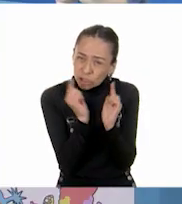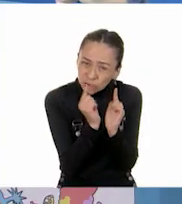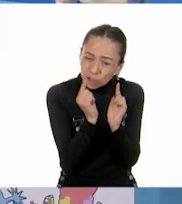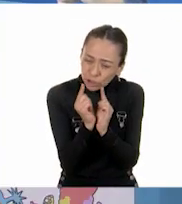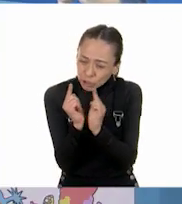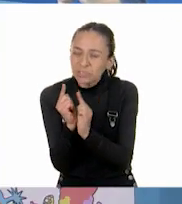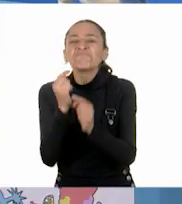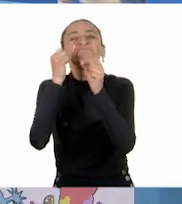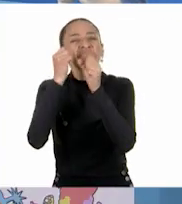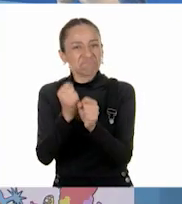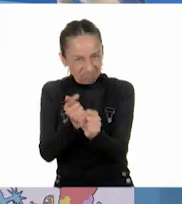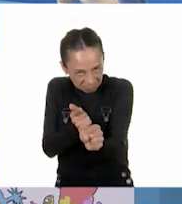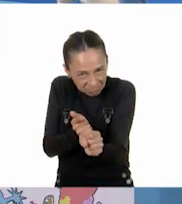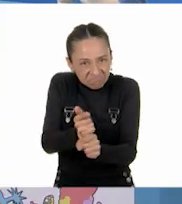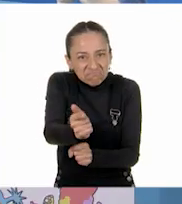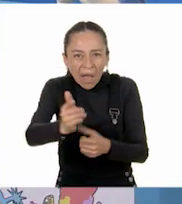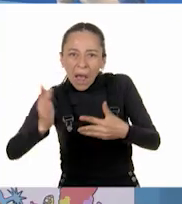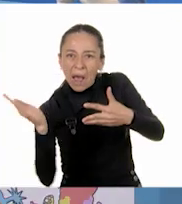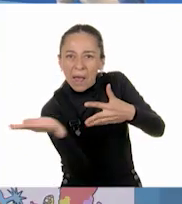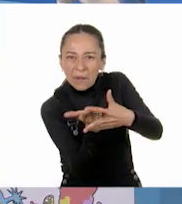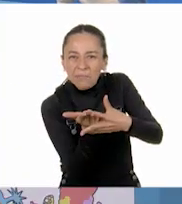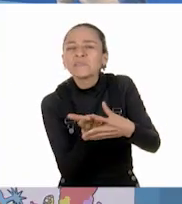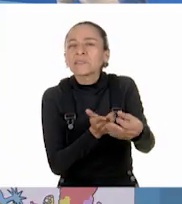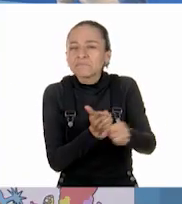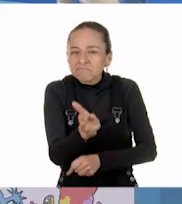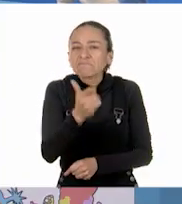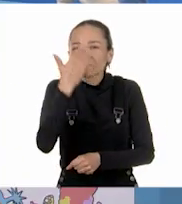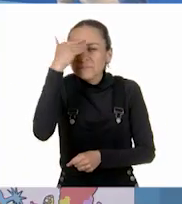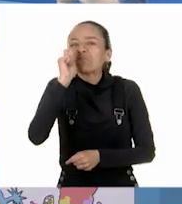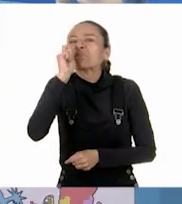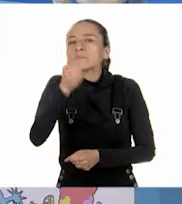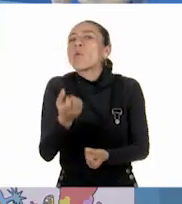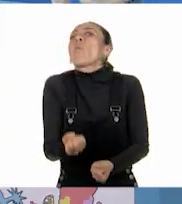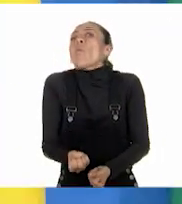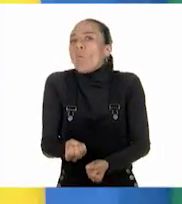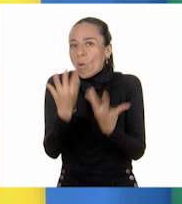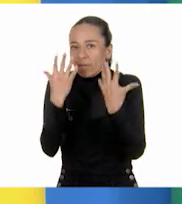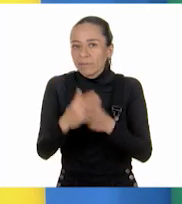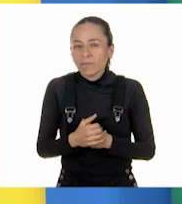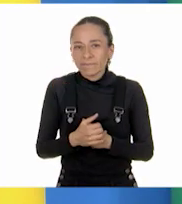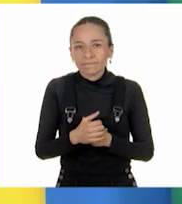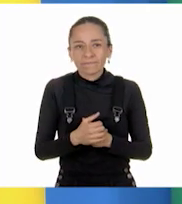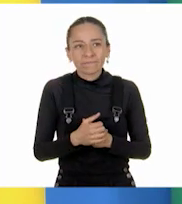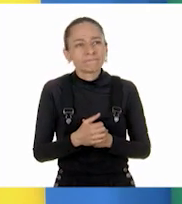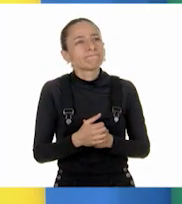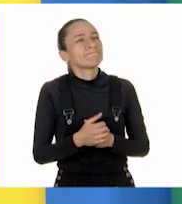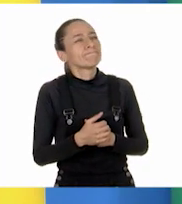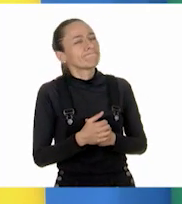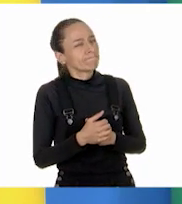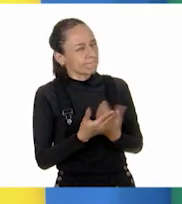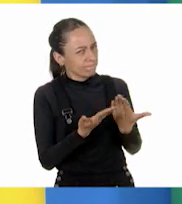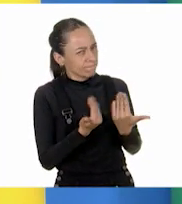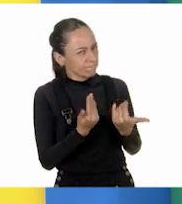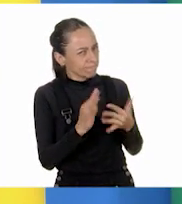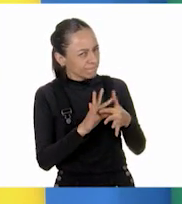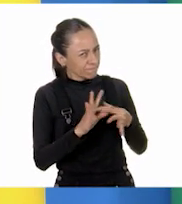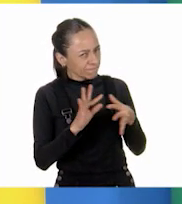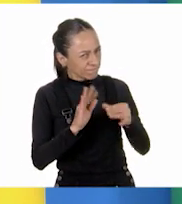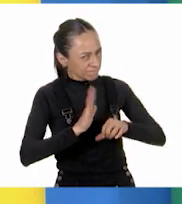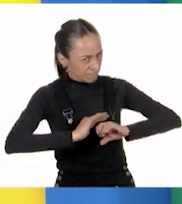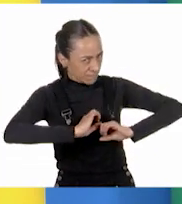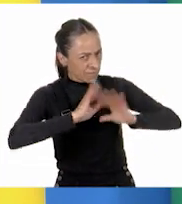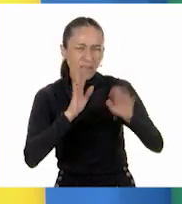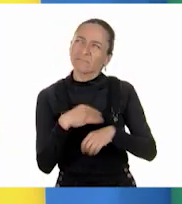Yo creo que podrías explicarte un poco mejor. Sí, yo también creo lo mismo. Bueno, pues permítanme.